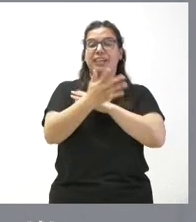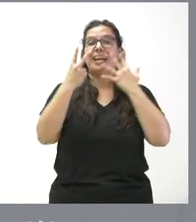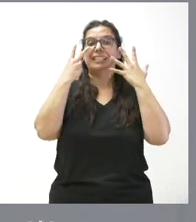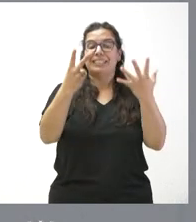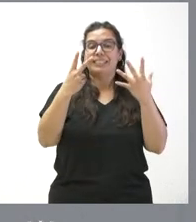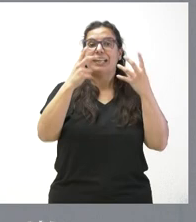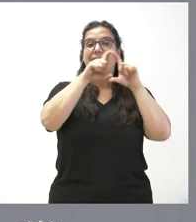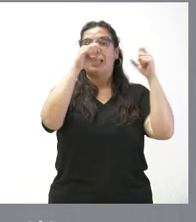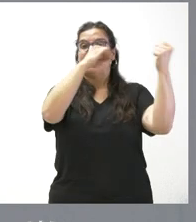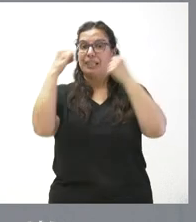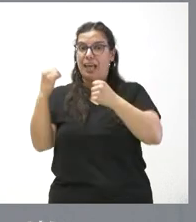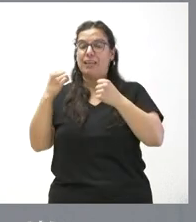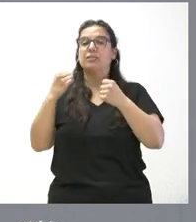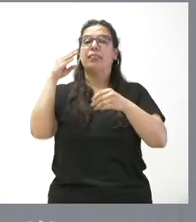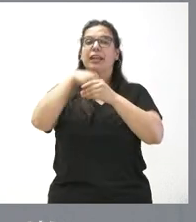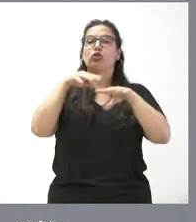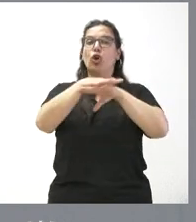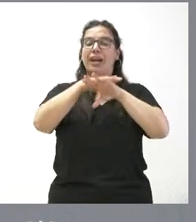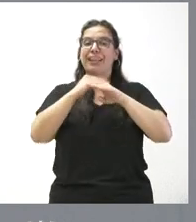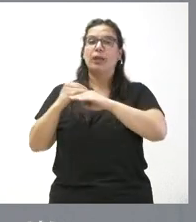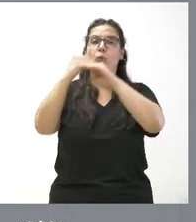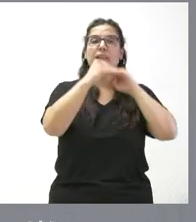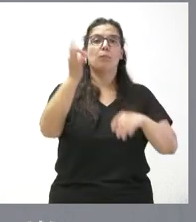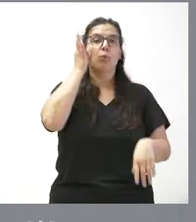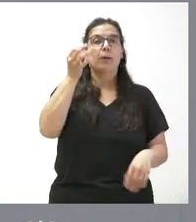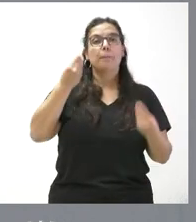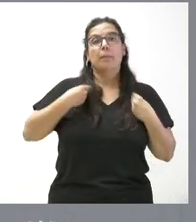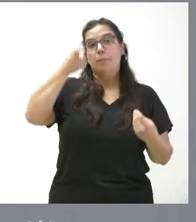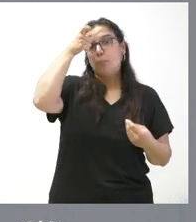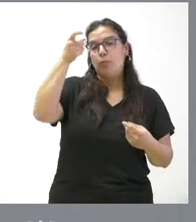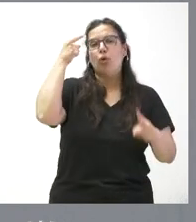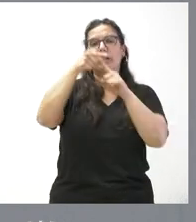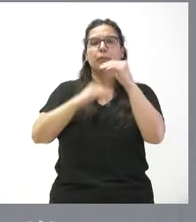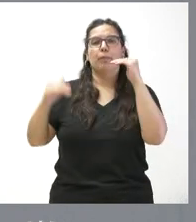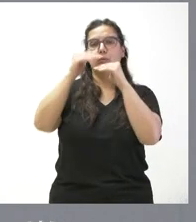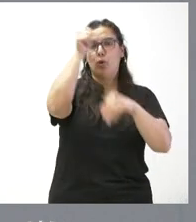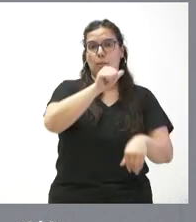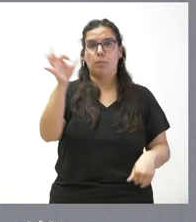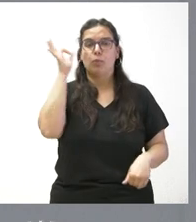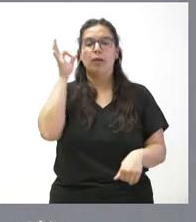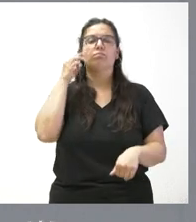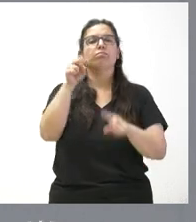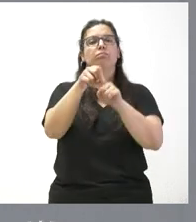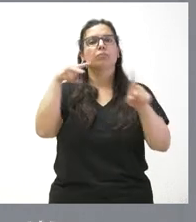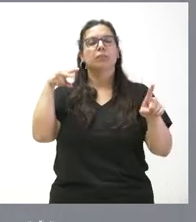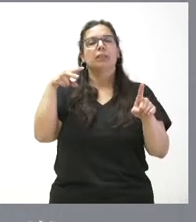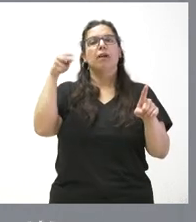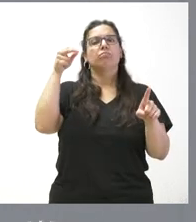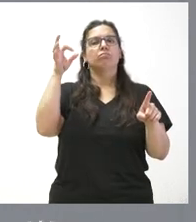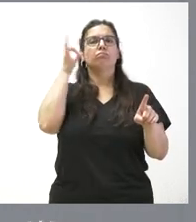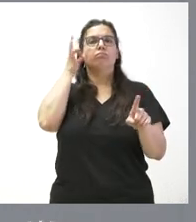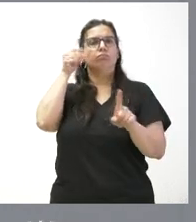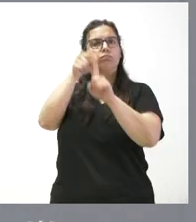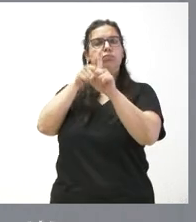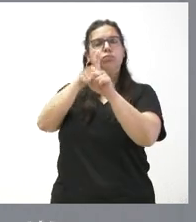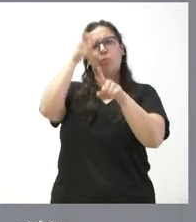igualdad de mujer rural con el propósito de afianzar las políticas públicas en perspectiva de género en diversos